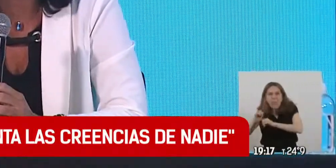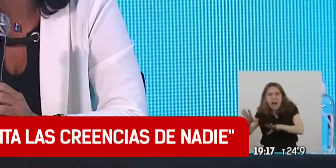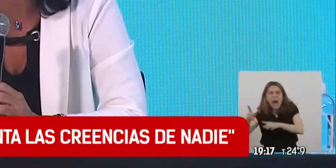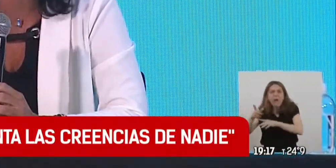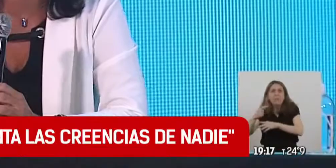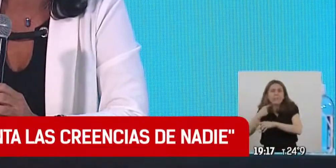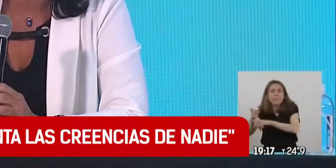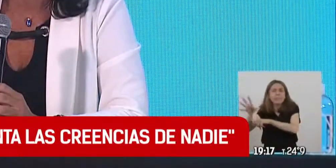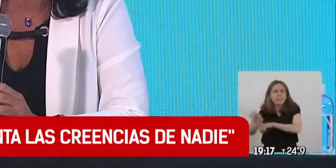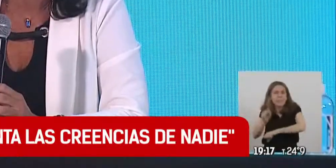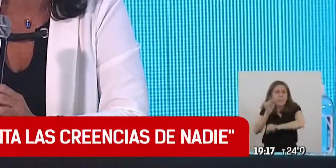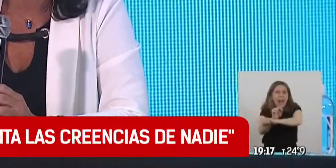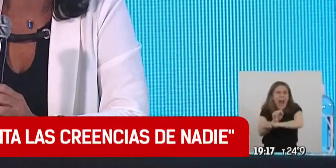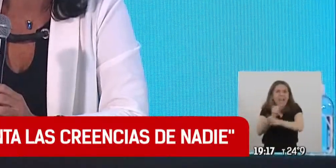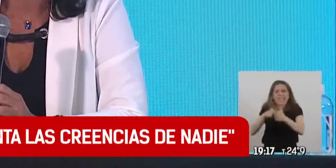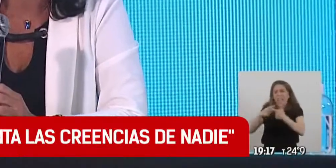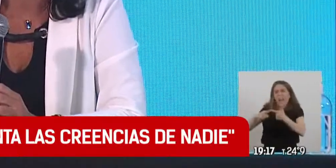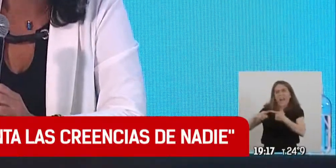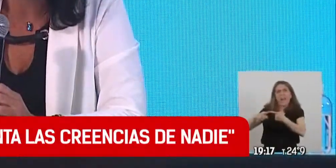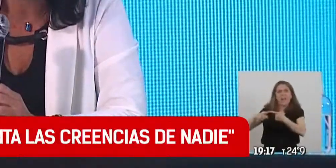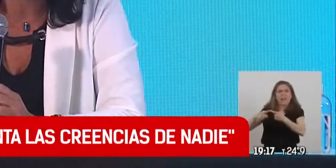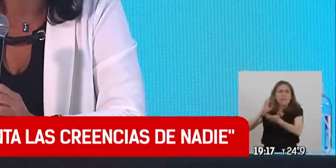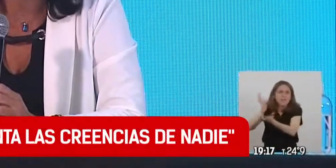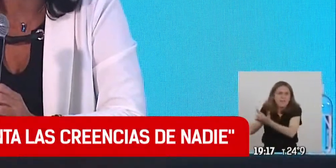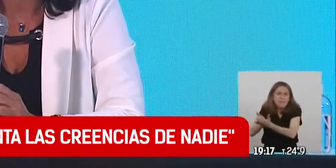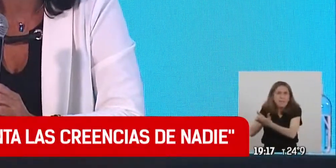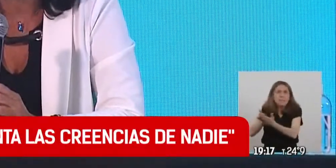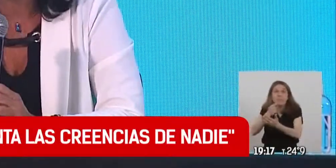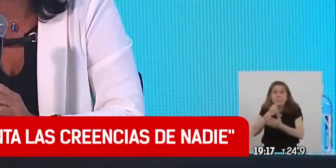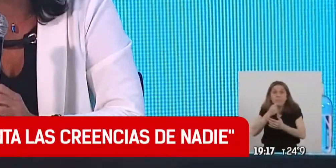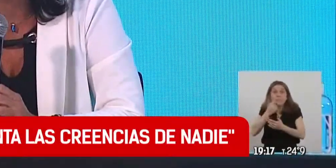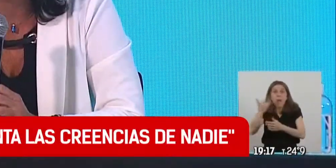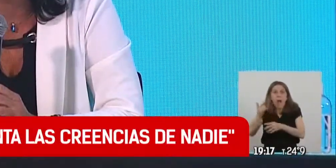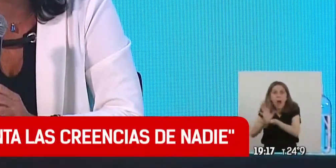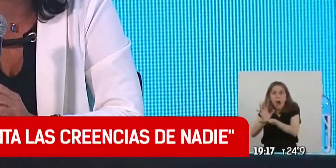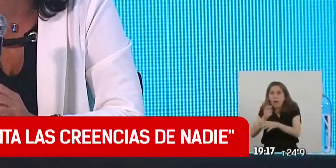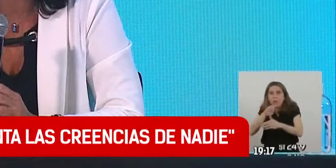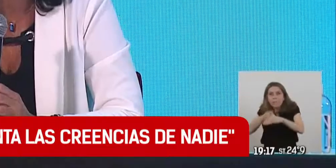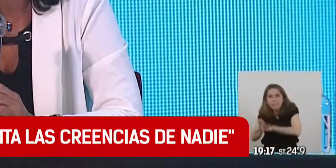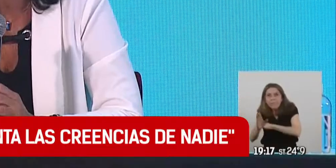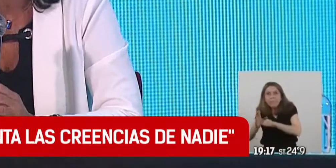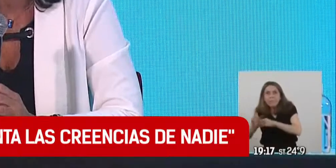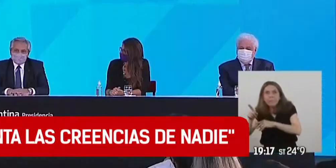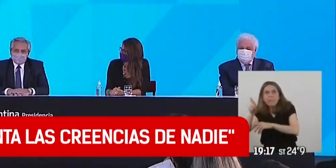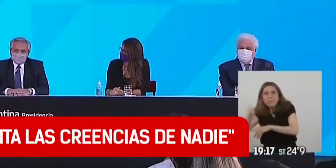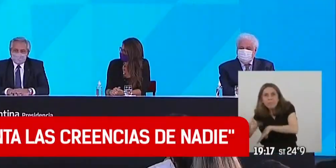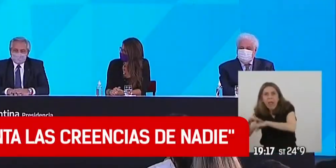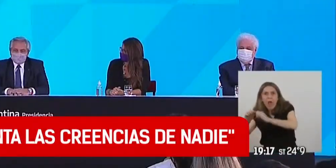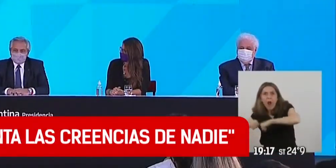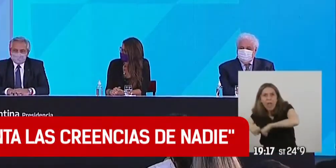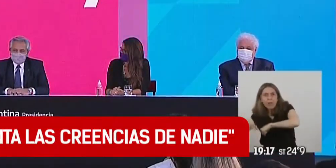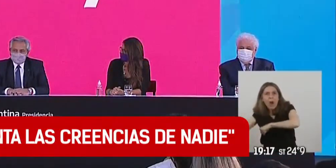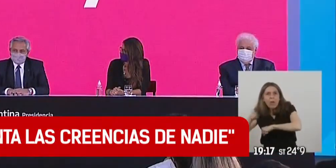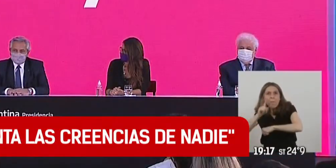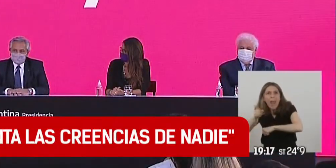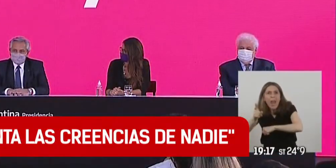efectivas, con clandestinidad y riesgo para la vida y la salud. A partir de